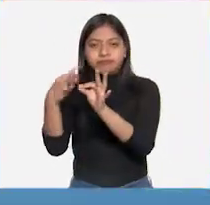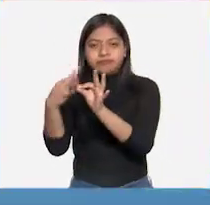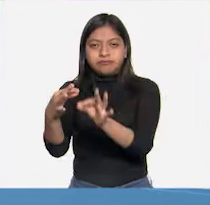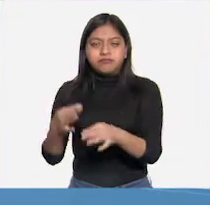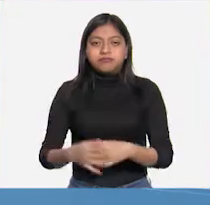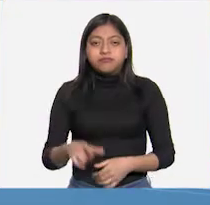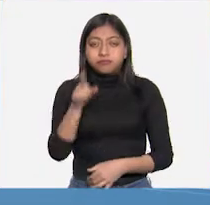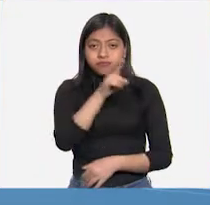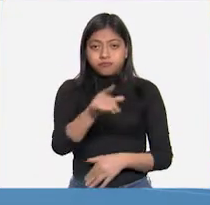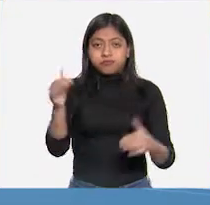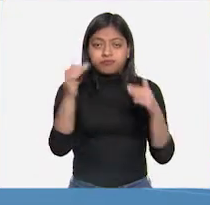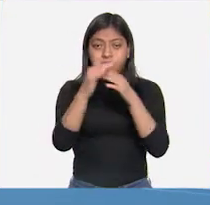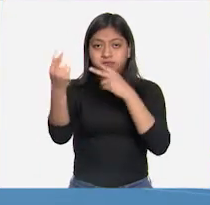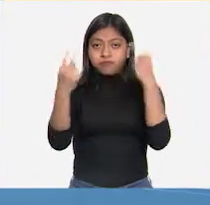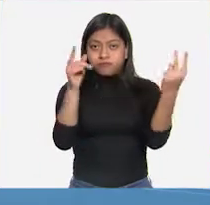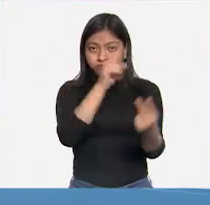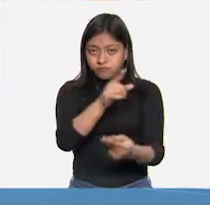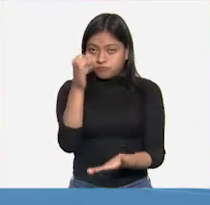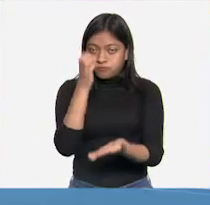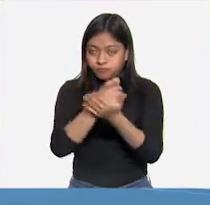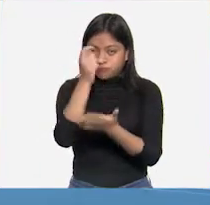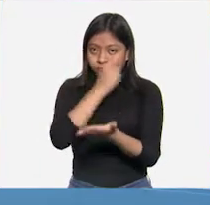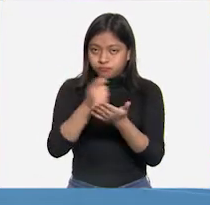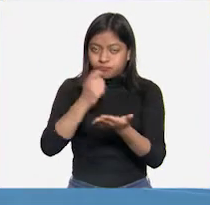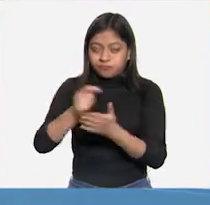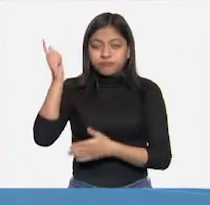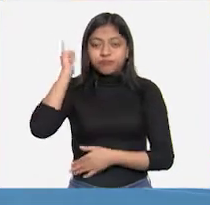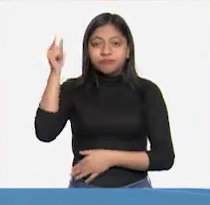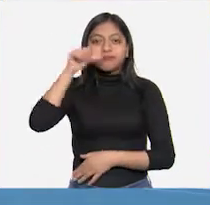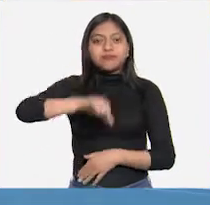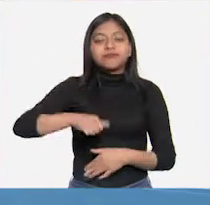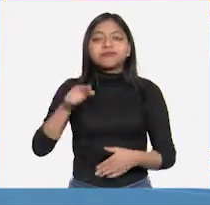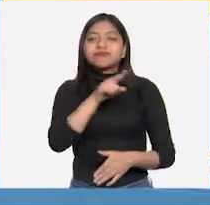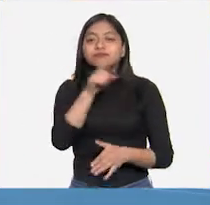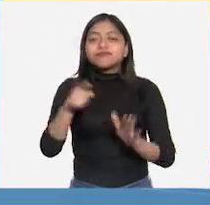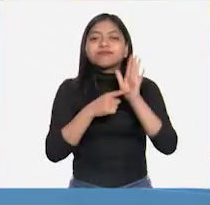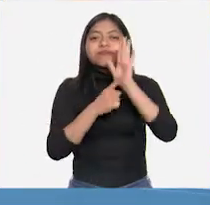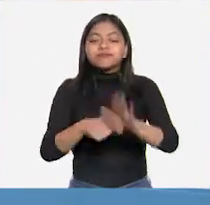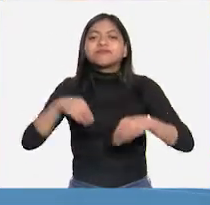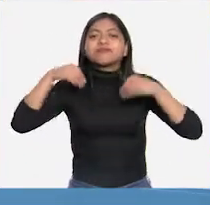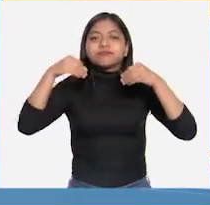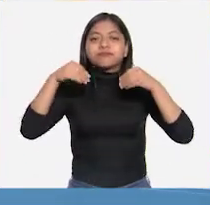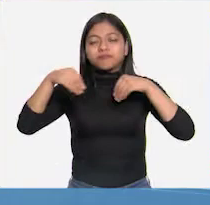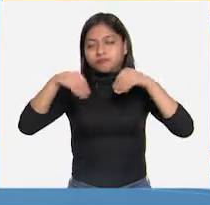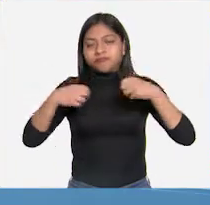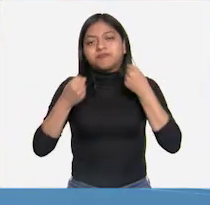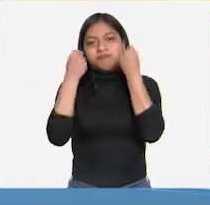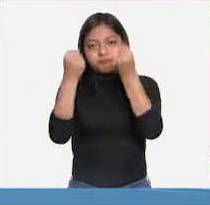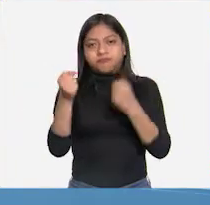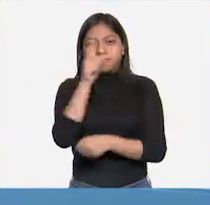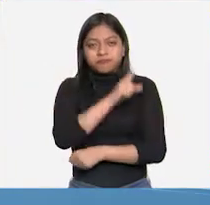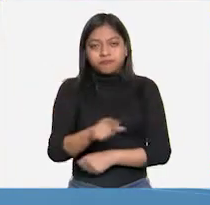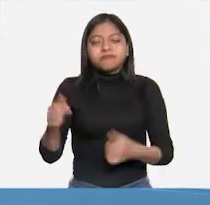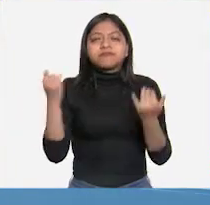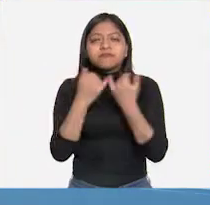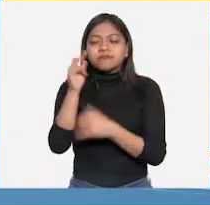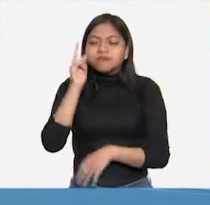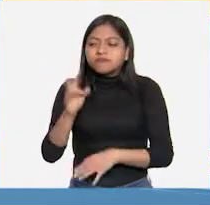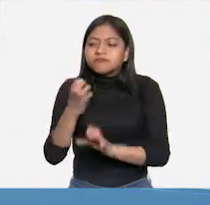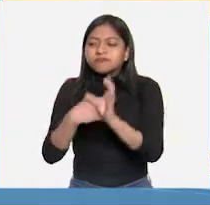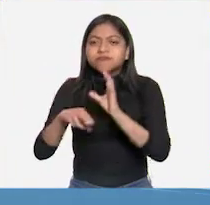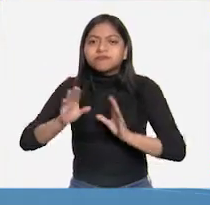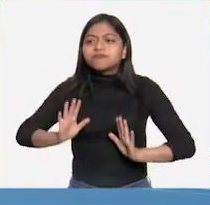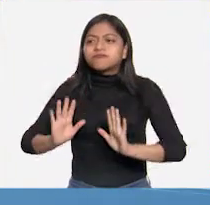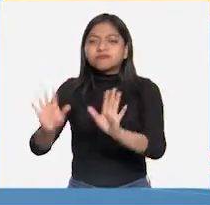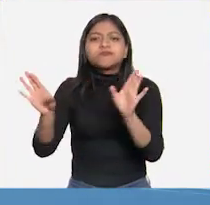Allá en casa, espero que hayan tomado nota. Hoy revisamos qué es la fuerza y el movimiento. Vimos sus efectos en los objetos